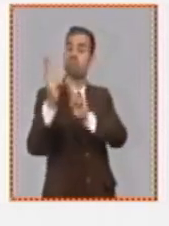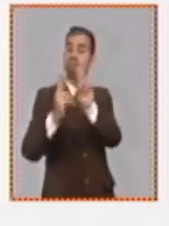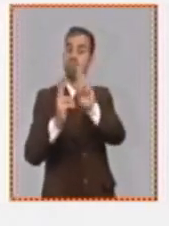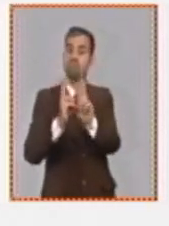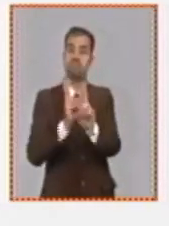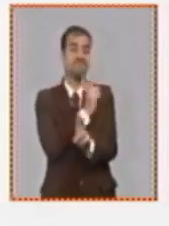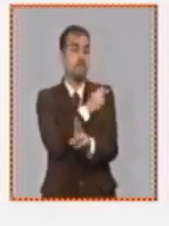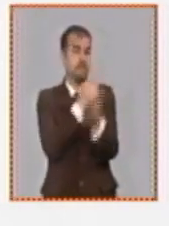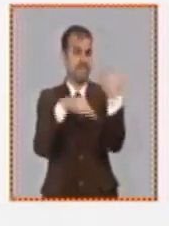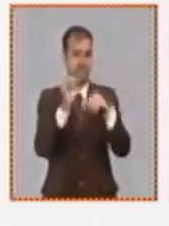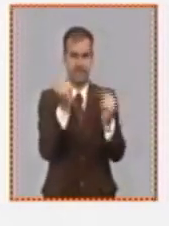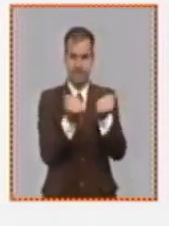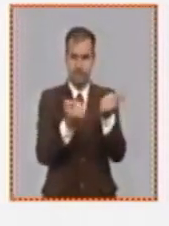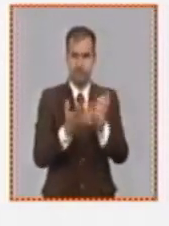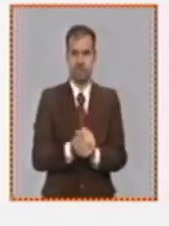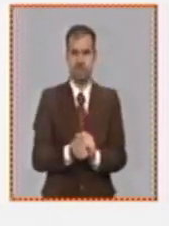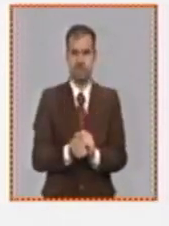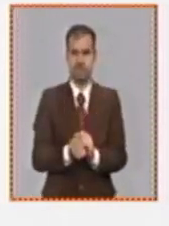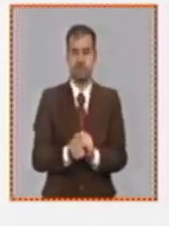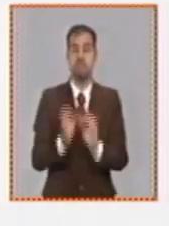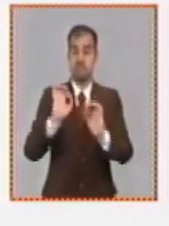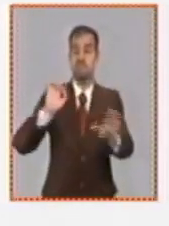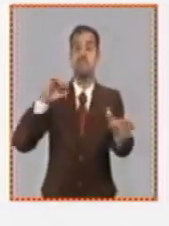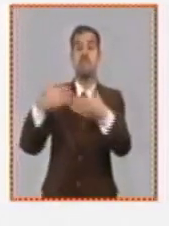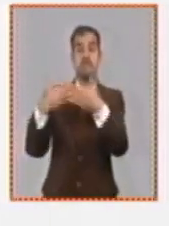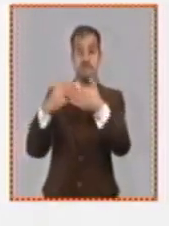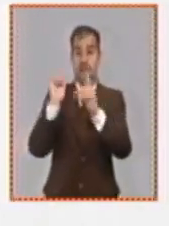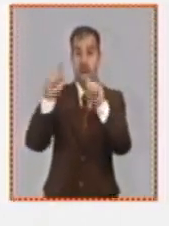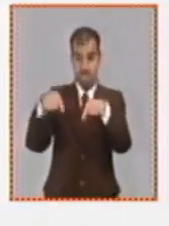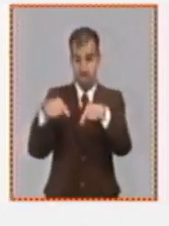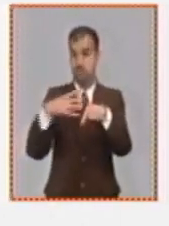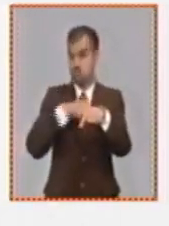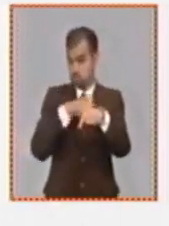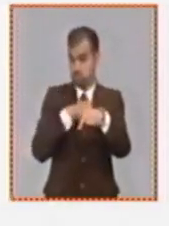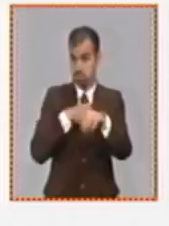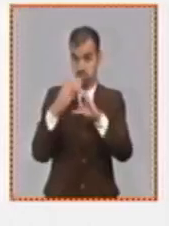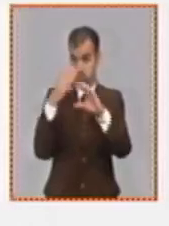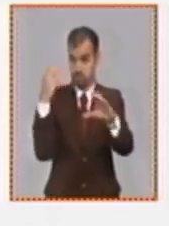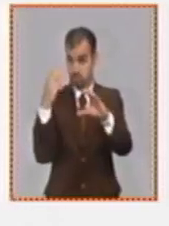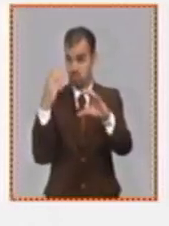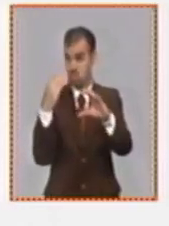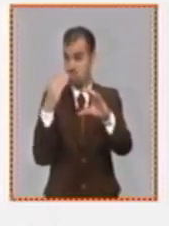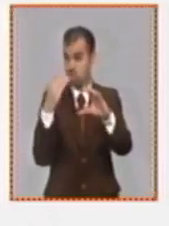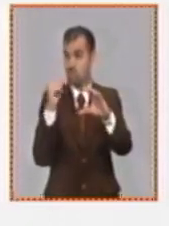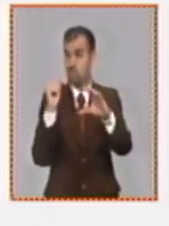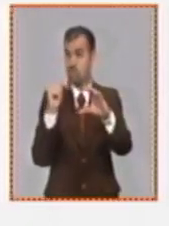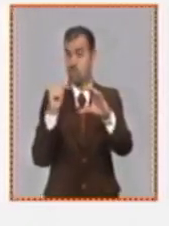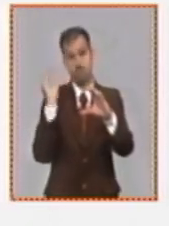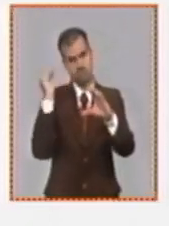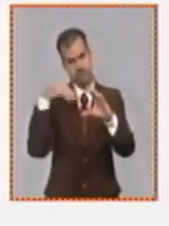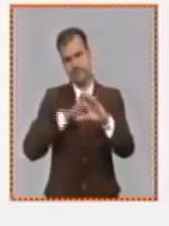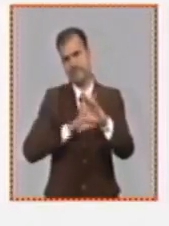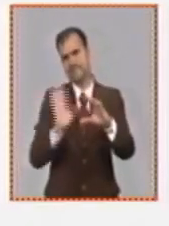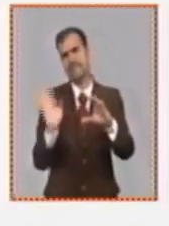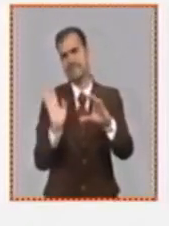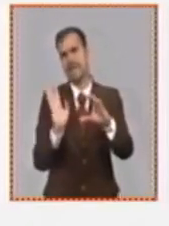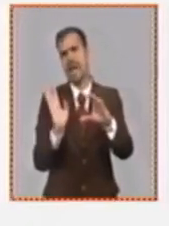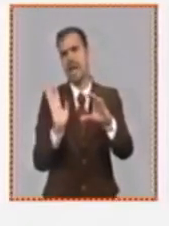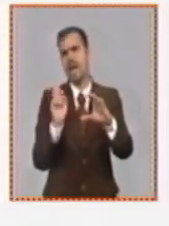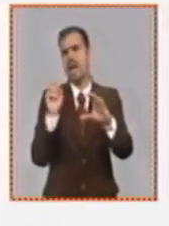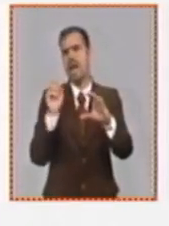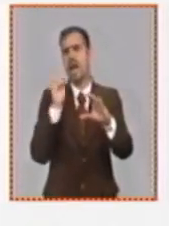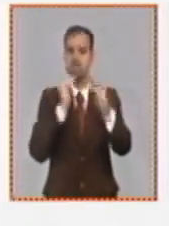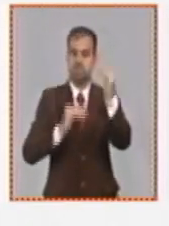rector de esta actividad con el ministerio de transporte con la propia empresa que hace el uso de esta tarifa que aunque la tiene establecida de manera